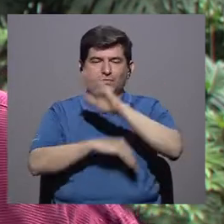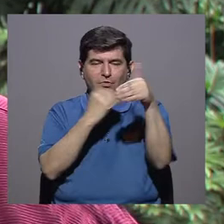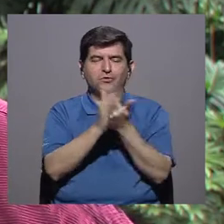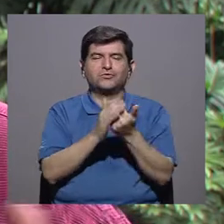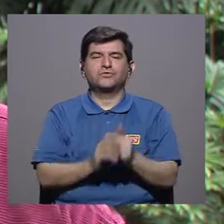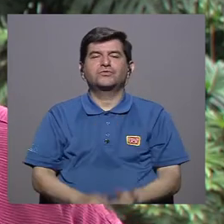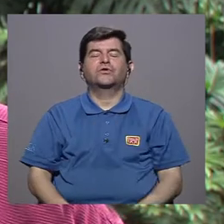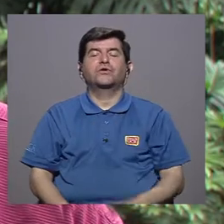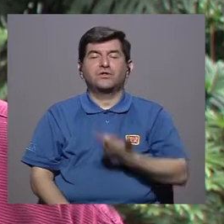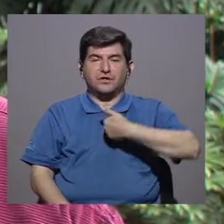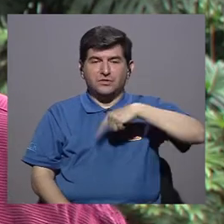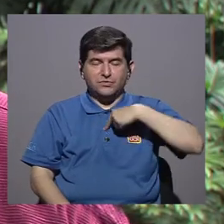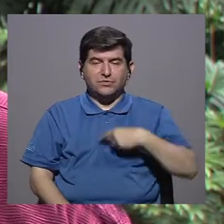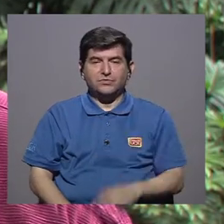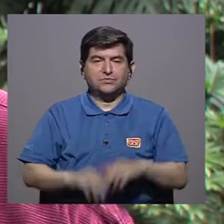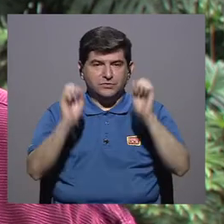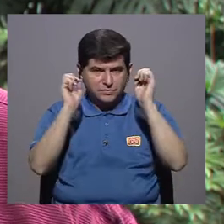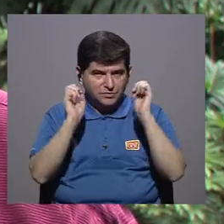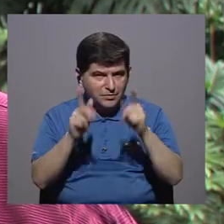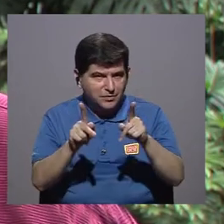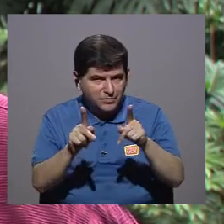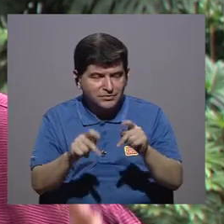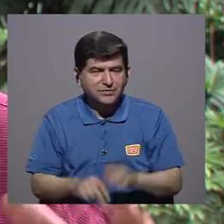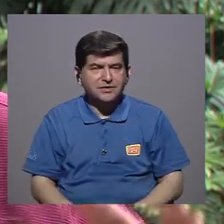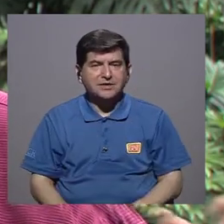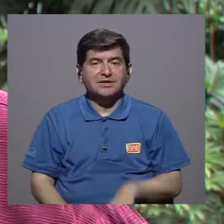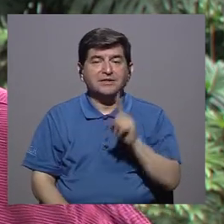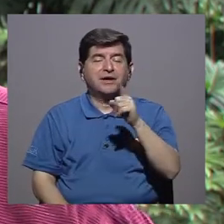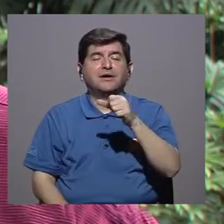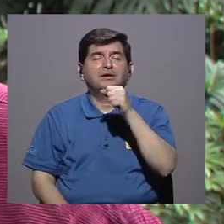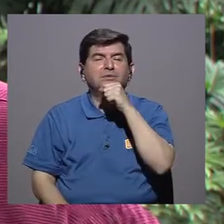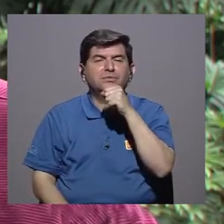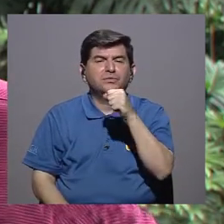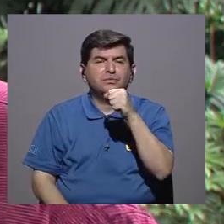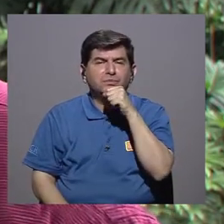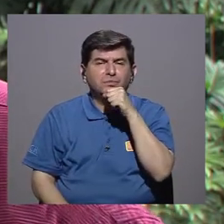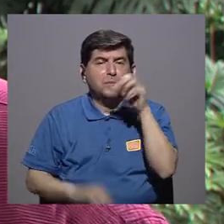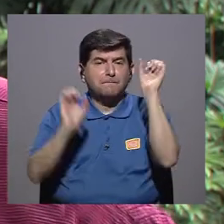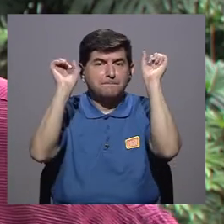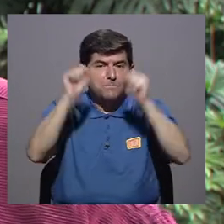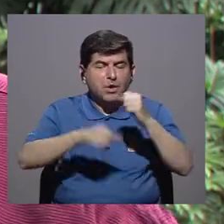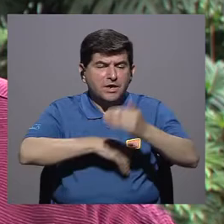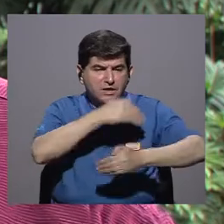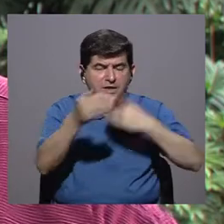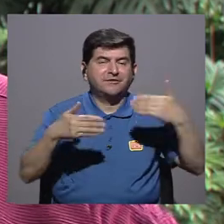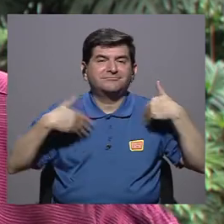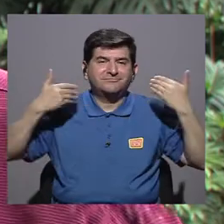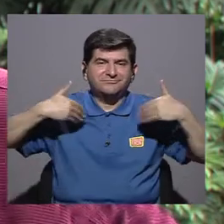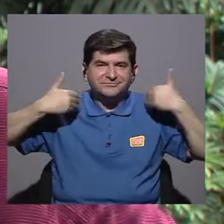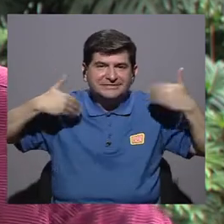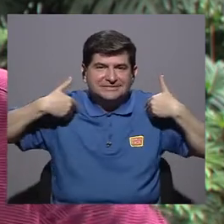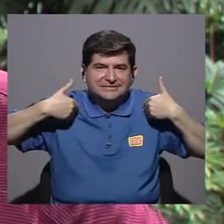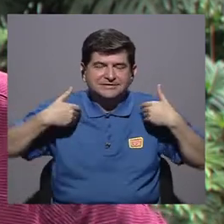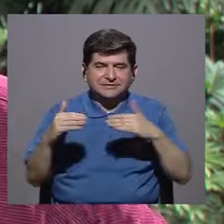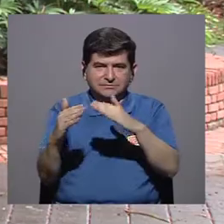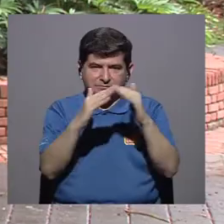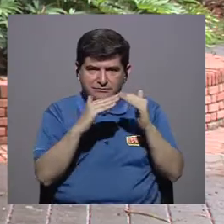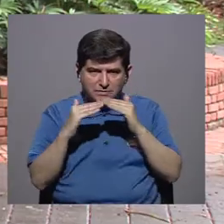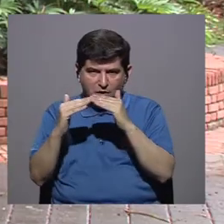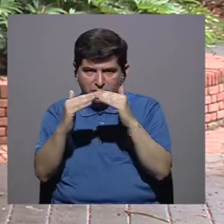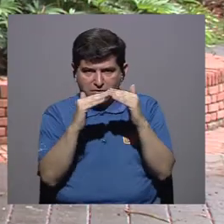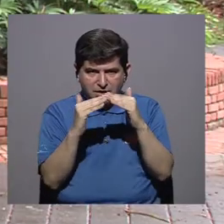potencialidades, con todas nuestras capacidades y estar en un envejecimiento que pueda ser un proceso feliz.